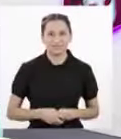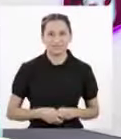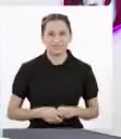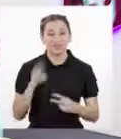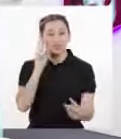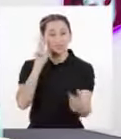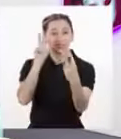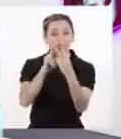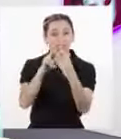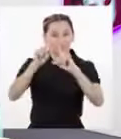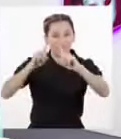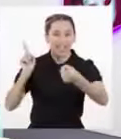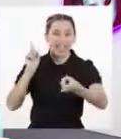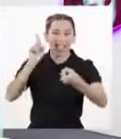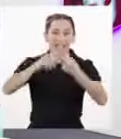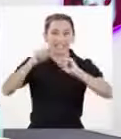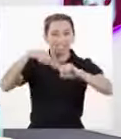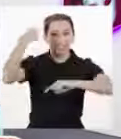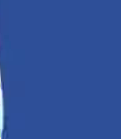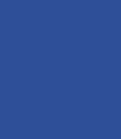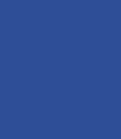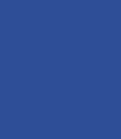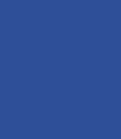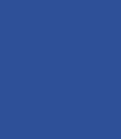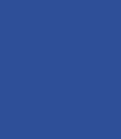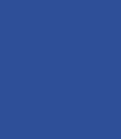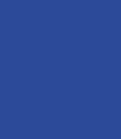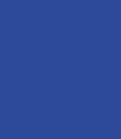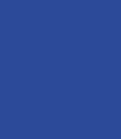¡Nos vemos! ¡Hasta la próxima! ¡Chao!